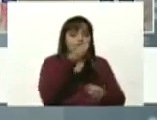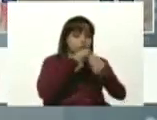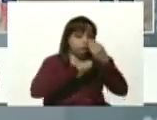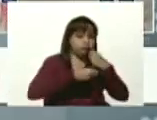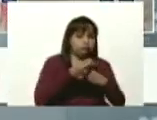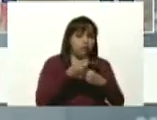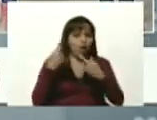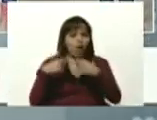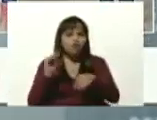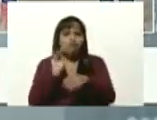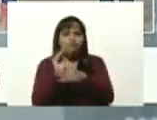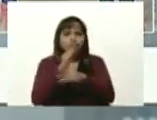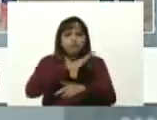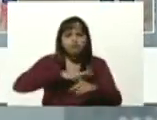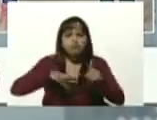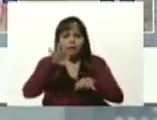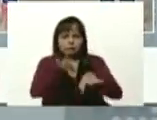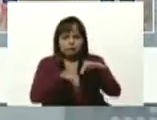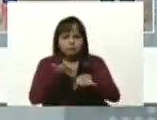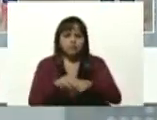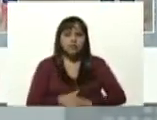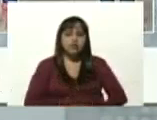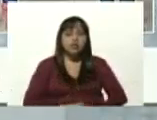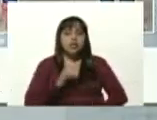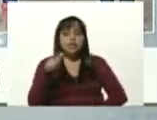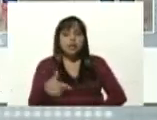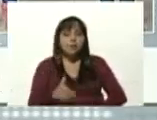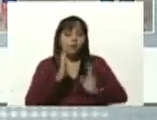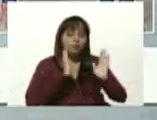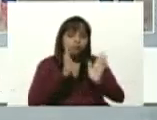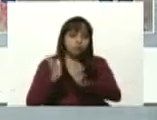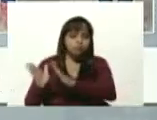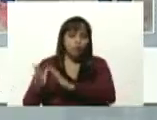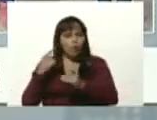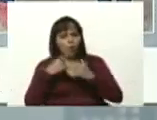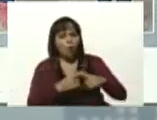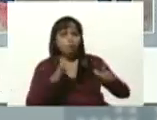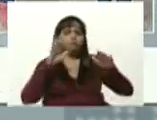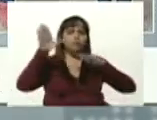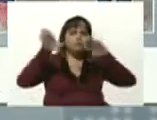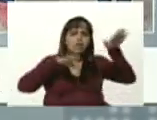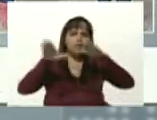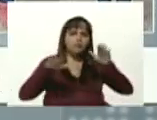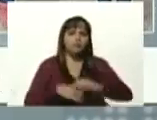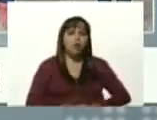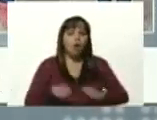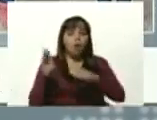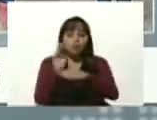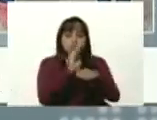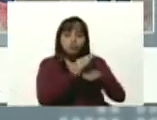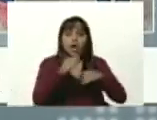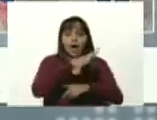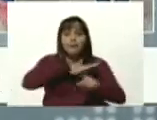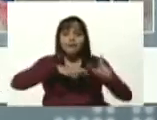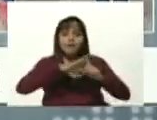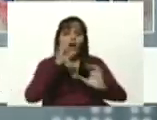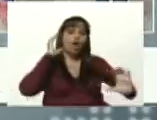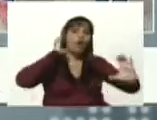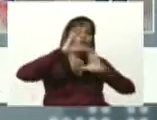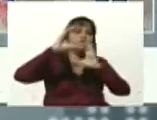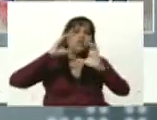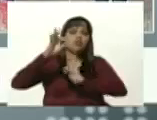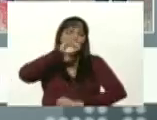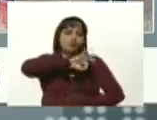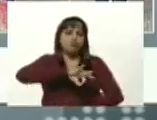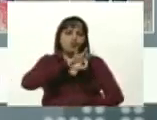agroecología, producción y logística, turismo, gestión ambiental y comunicación social.